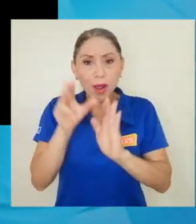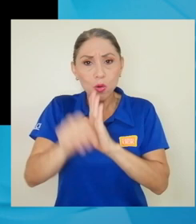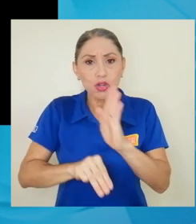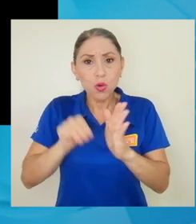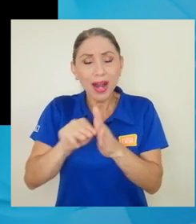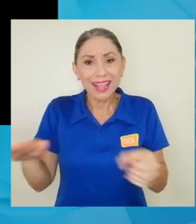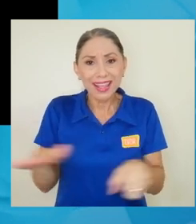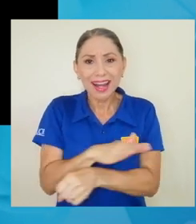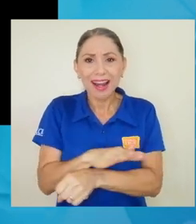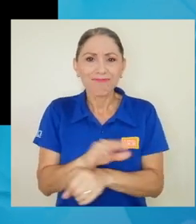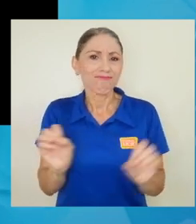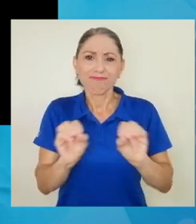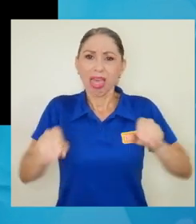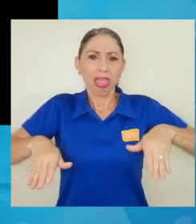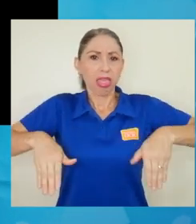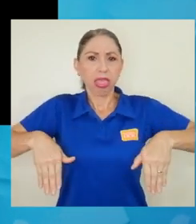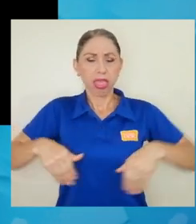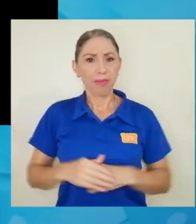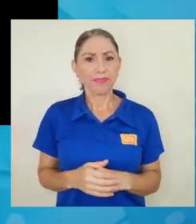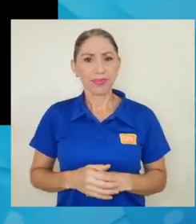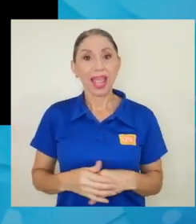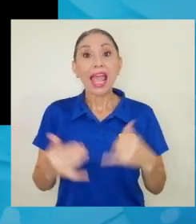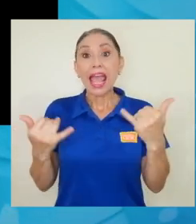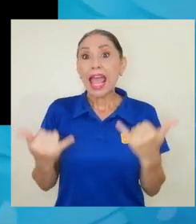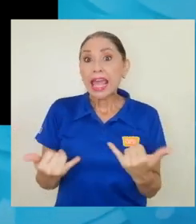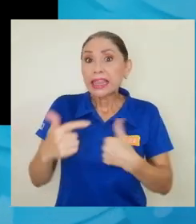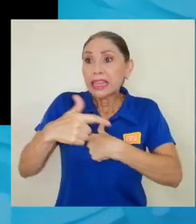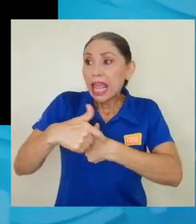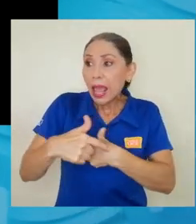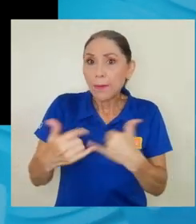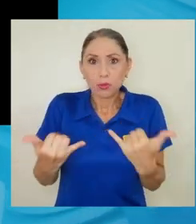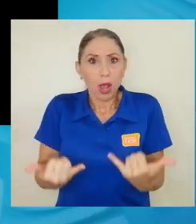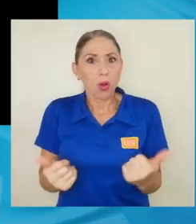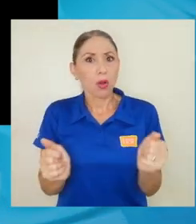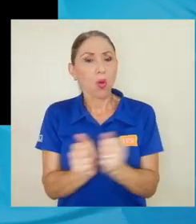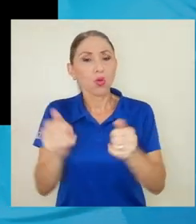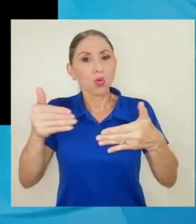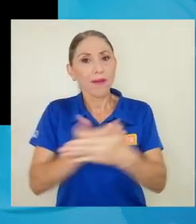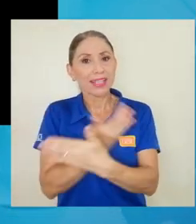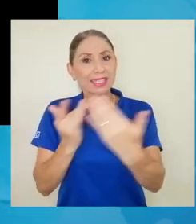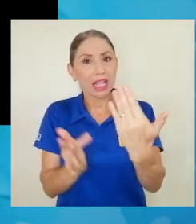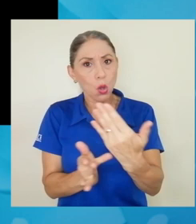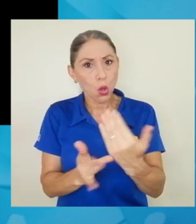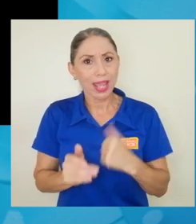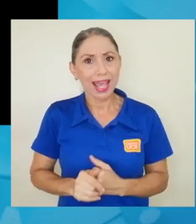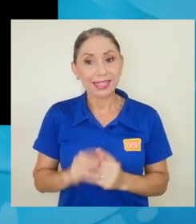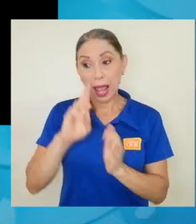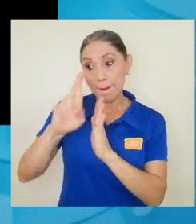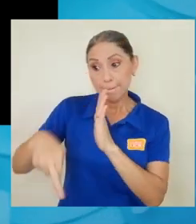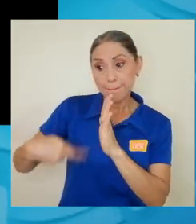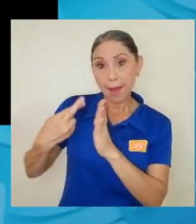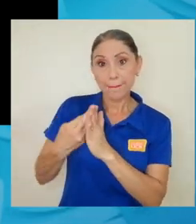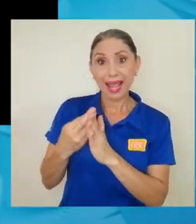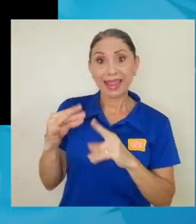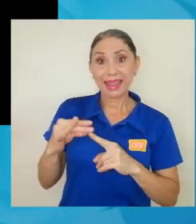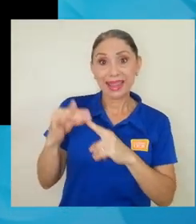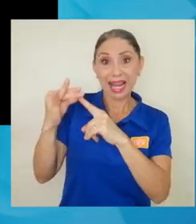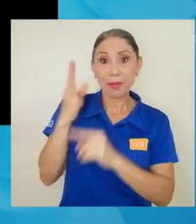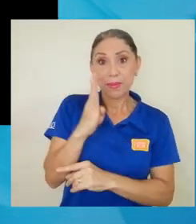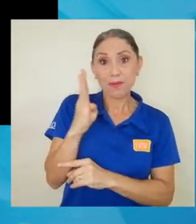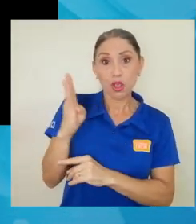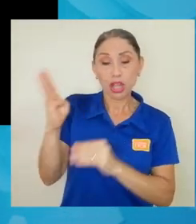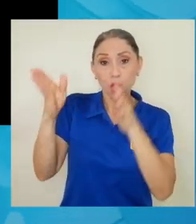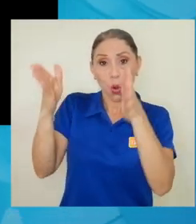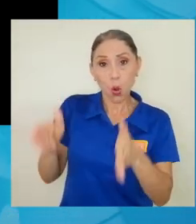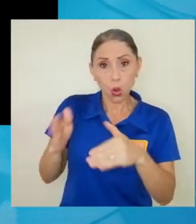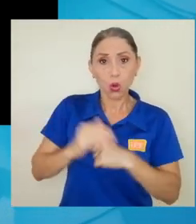curricular integral. Entonces, en los tiempos que tenemos con las nuevas tecnologías, el papel del bibliotecólogo, uno de los aspectos